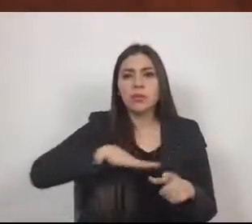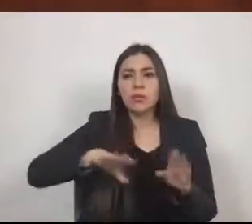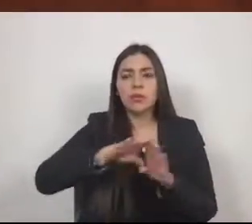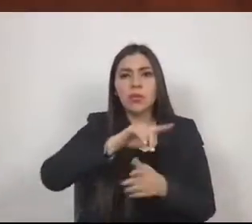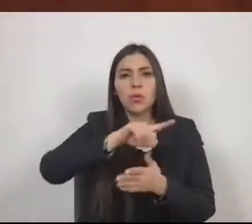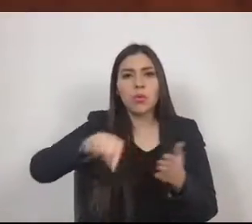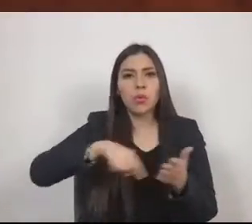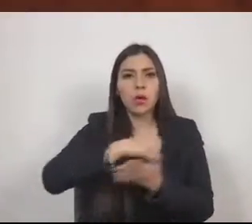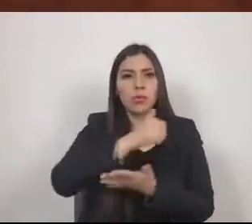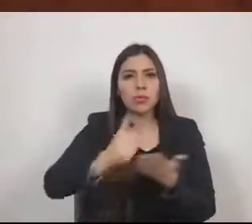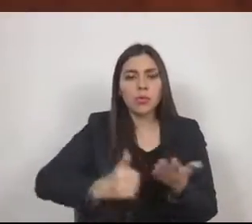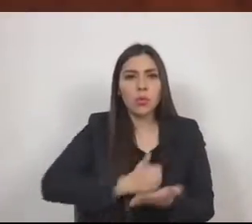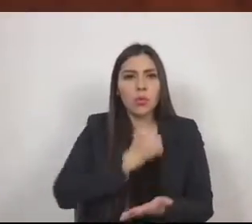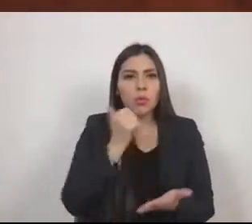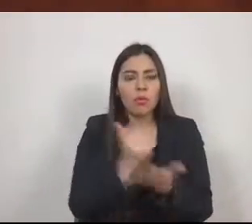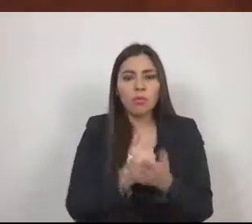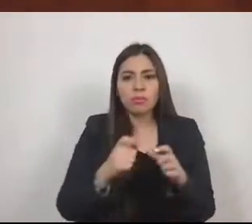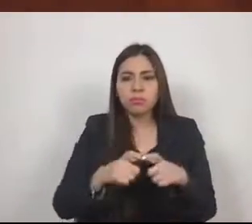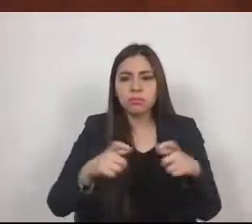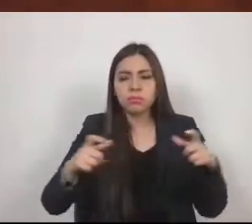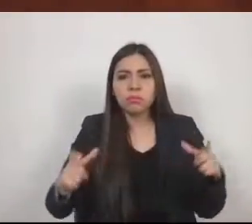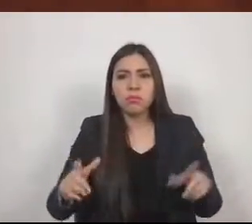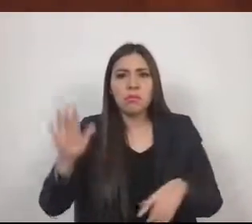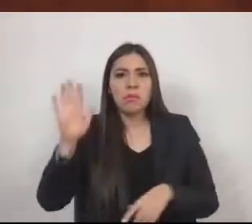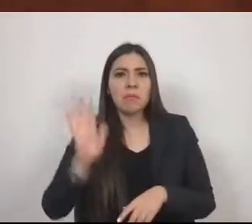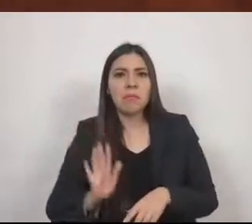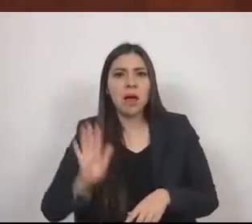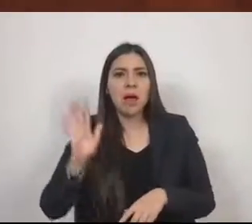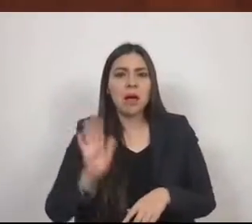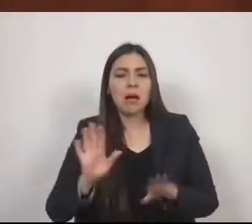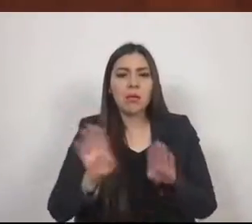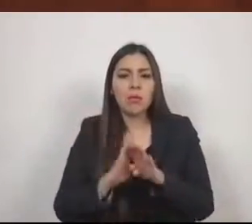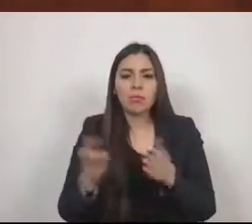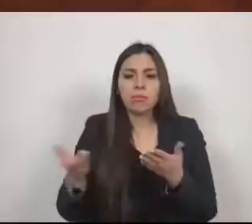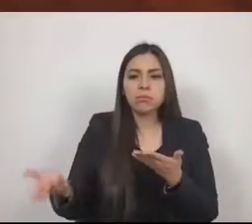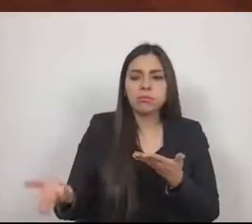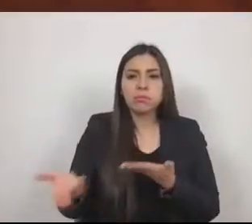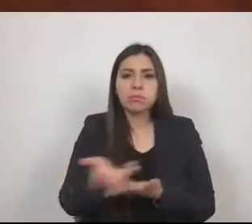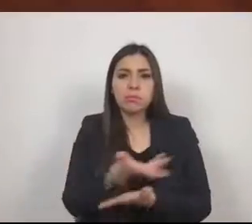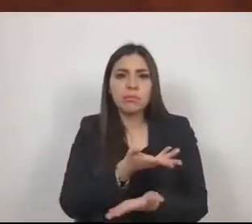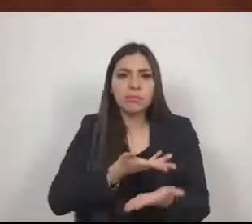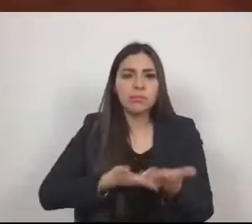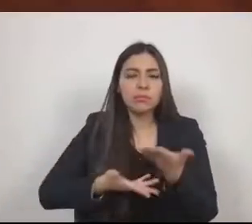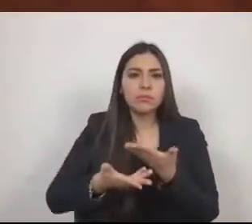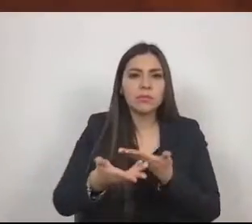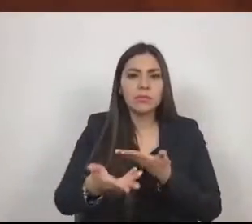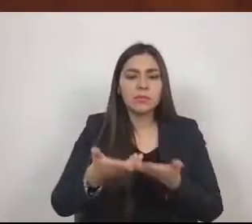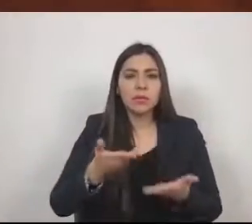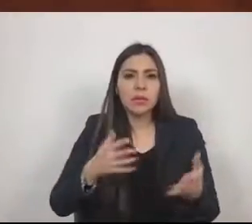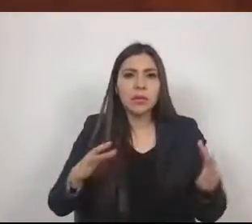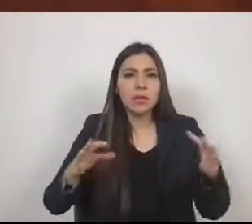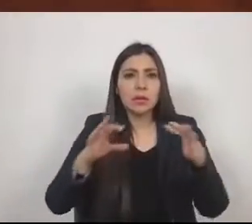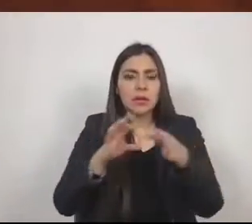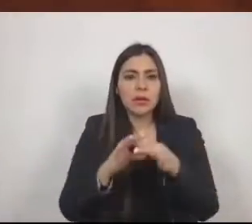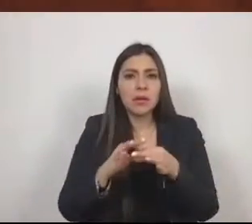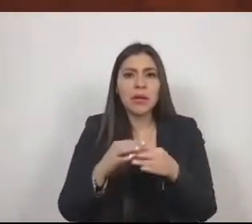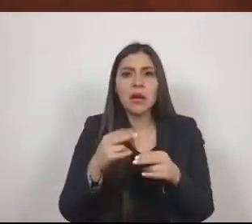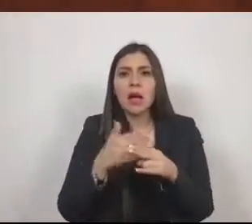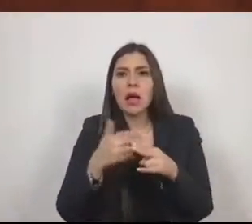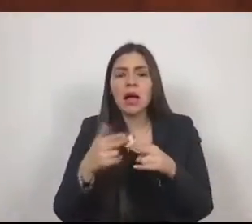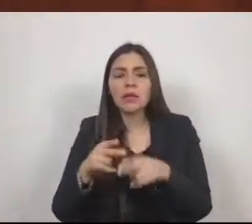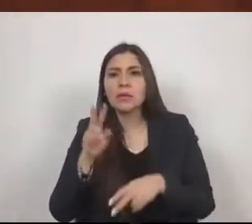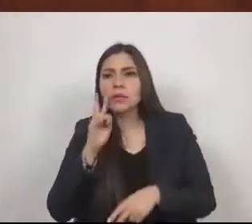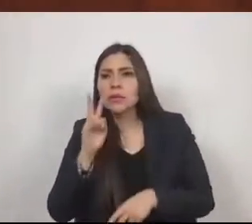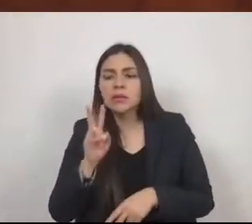tocan, se contraponen, se intercambian y combinan, hasta llegar a un punto en el que no se distinguan